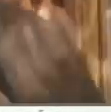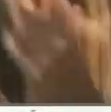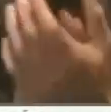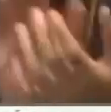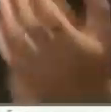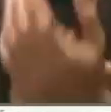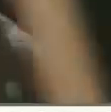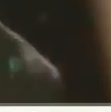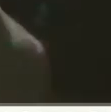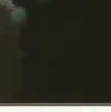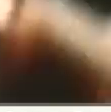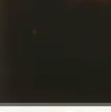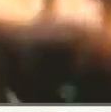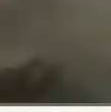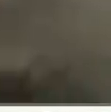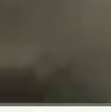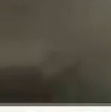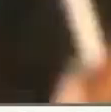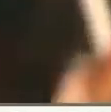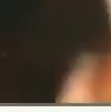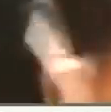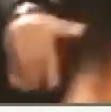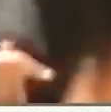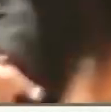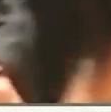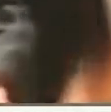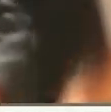Abreu. Gracias, mil gracias por siempre.